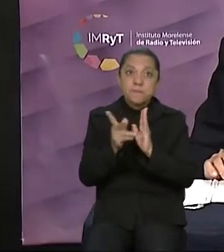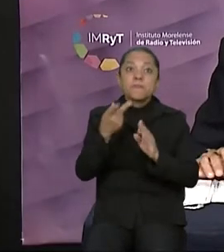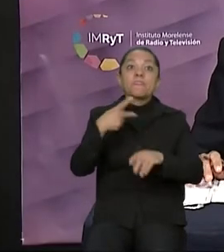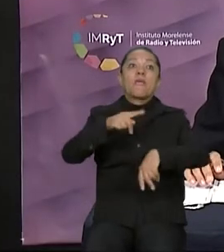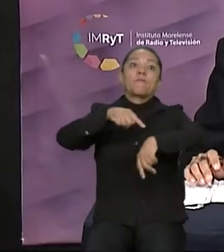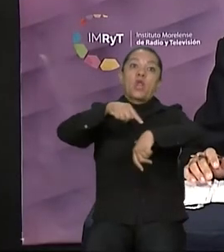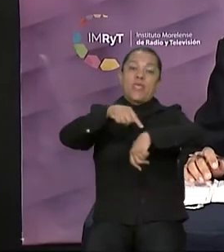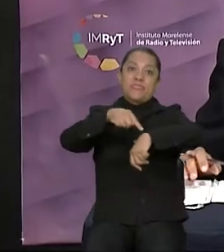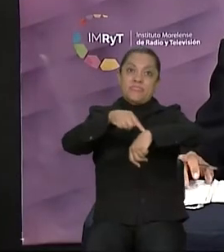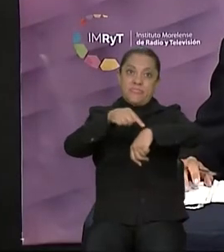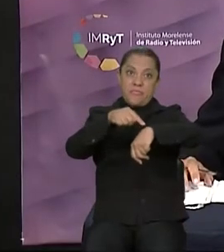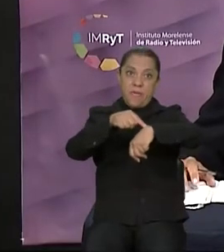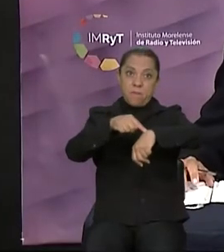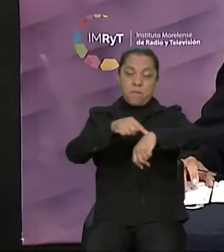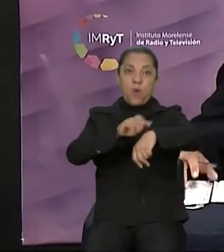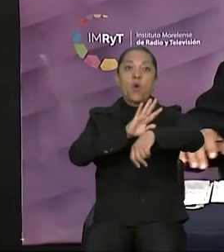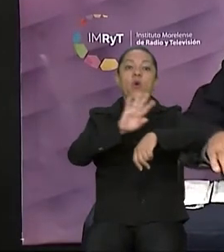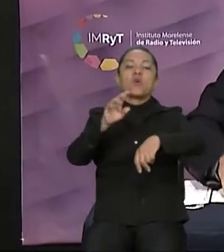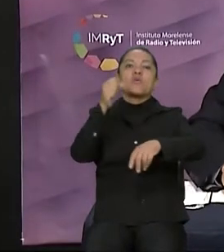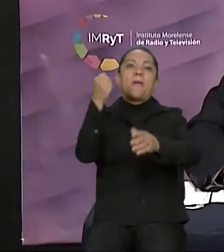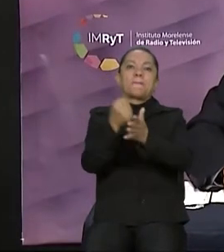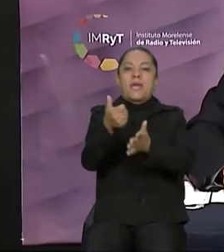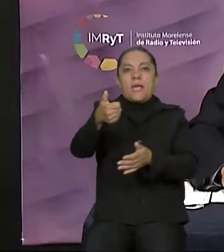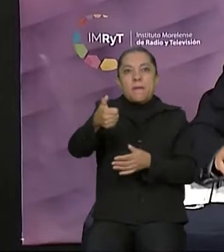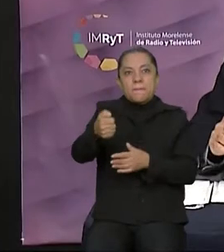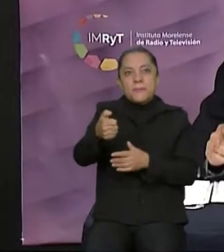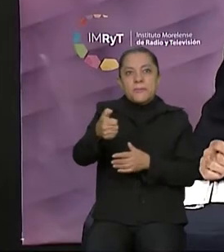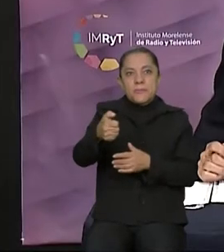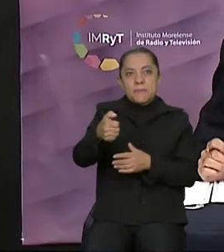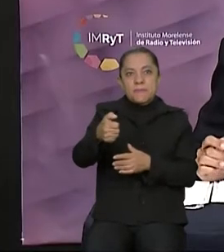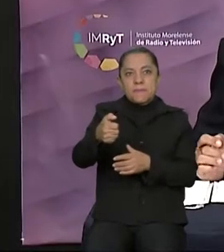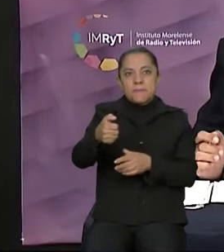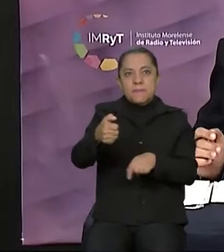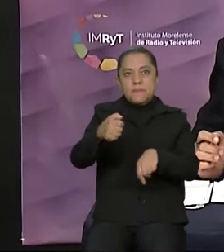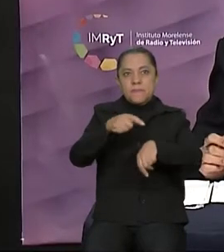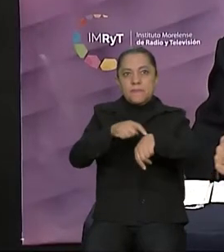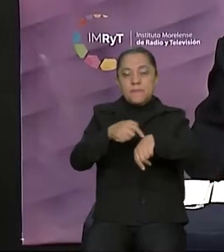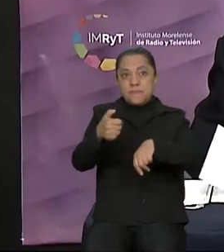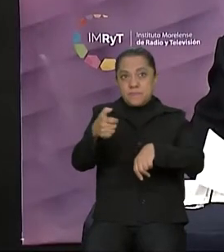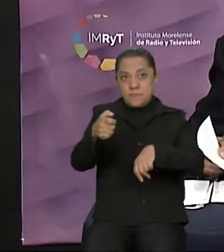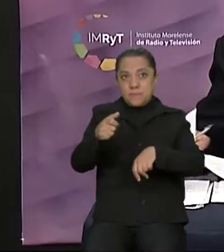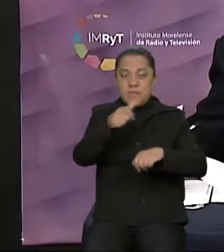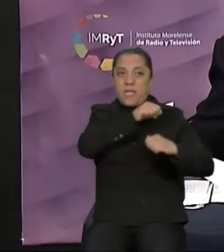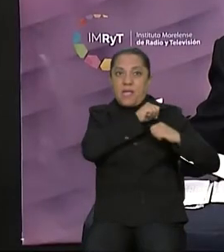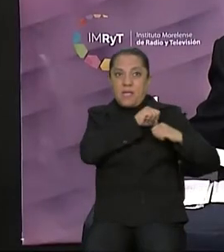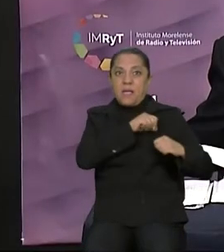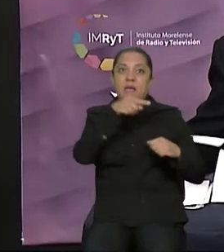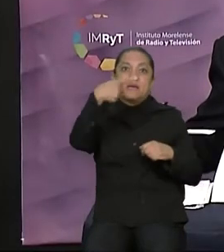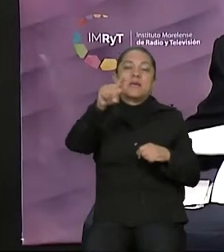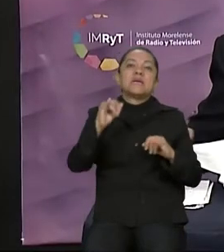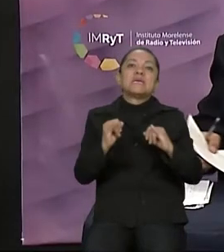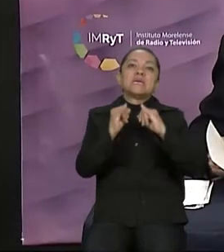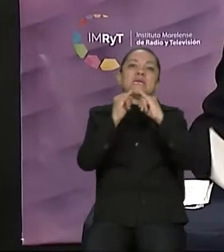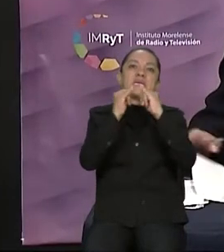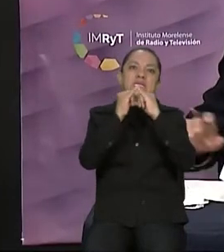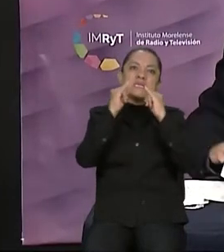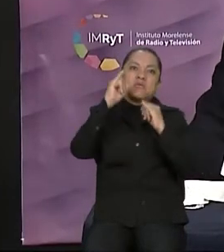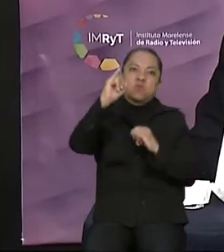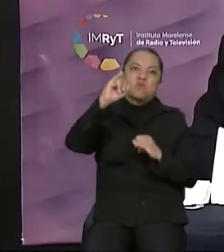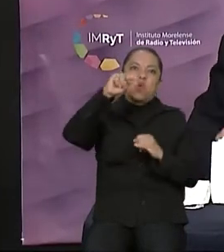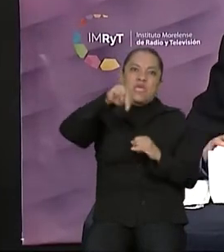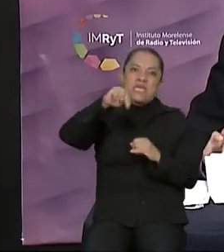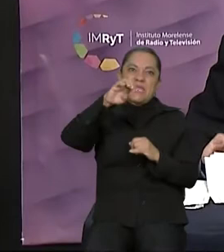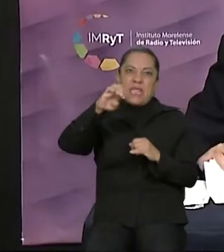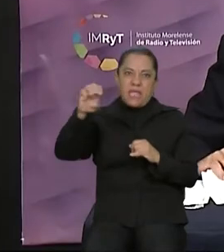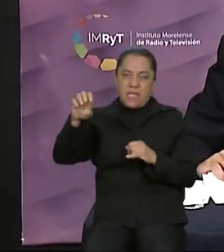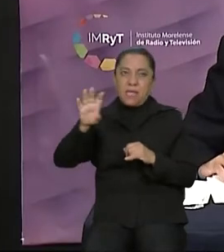marcados por un cronometrista a cargo del Instituto Nacional Electoral, por César García Vivanco. A quien le agradecemos